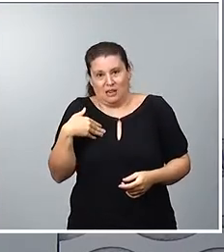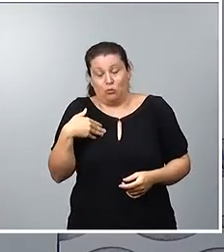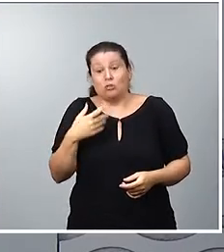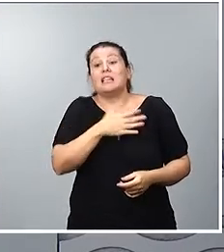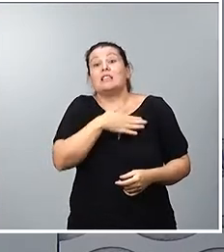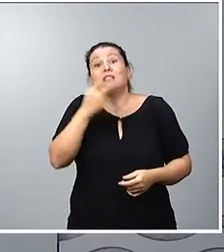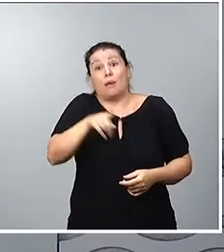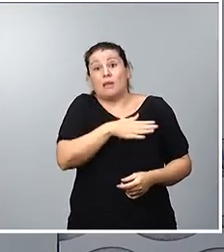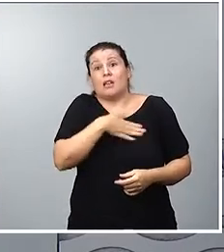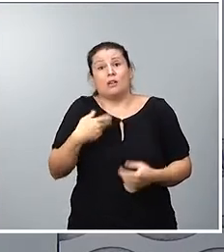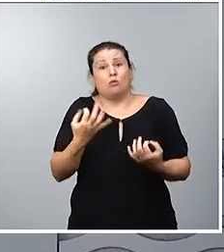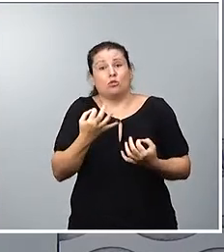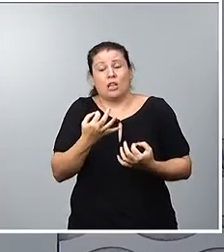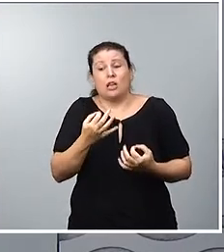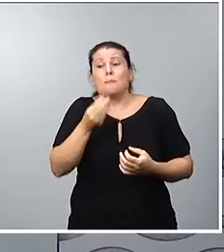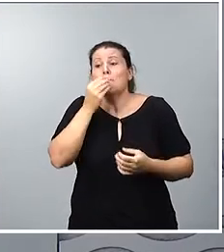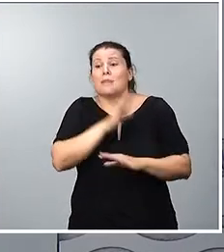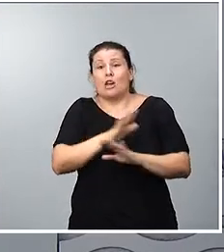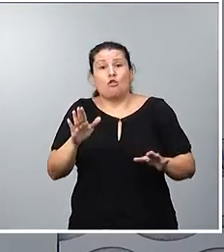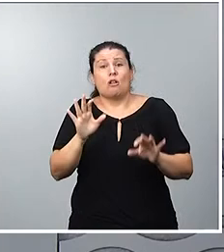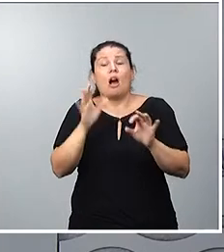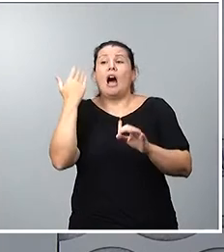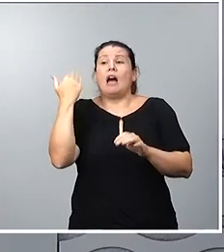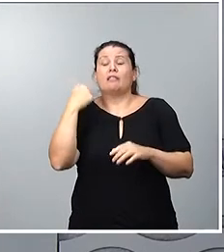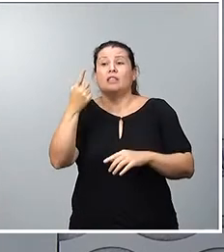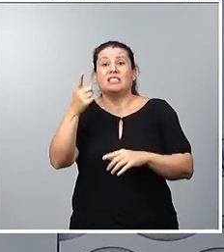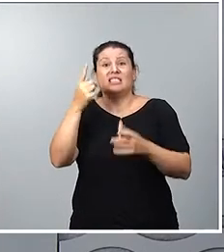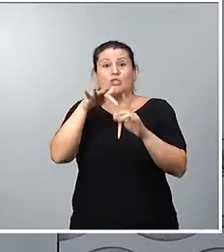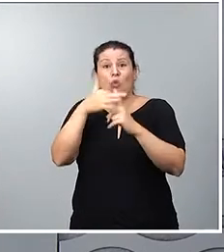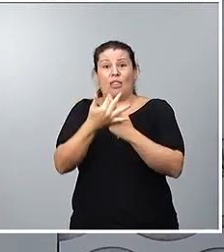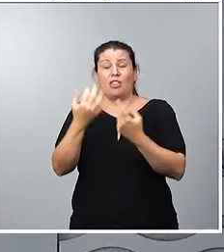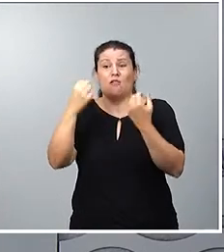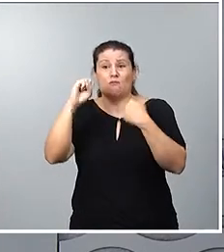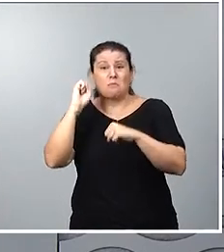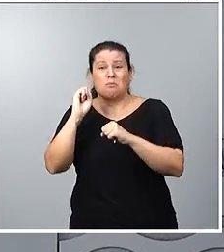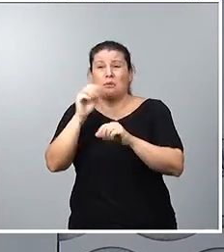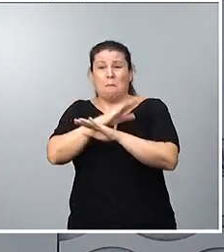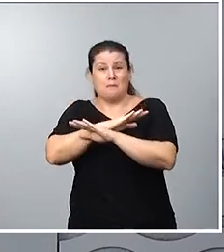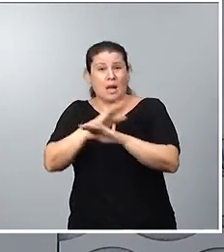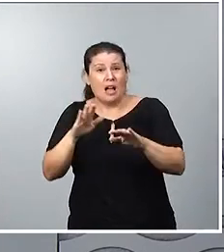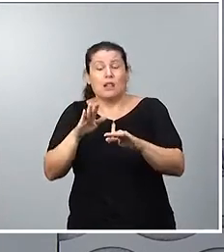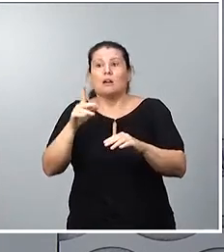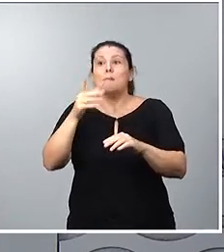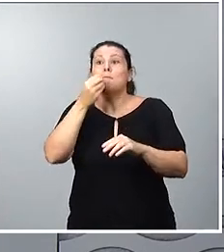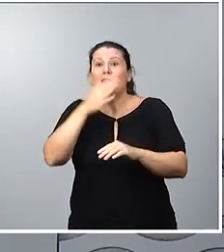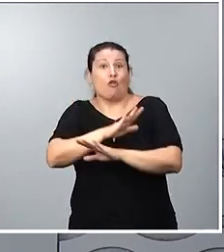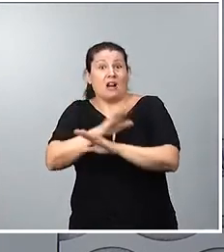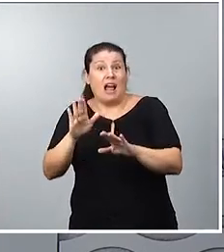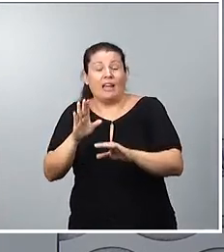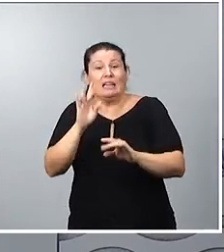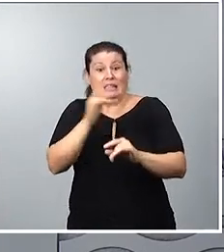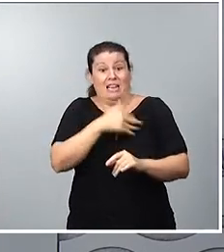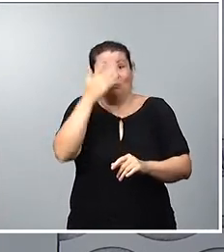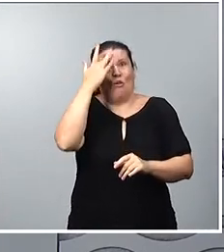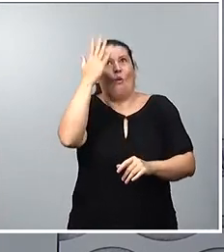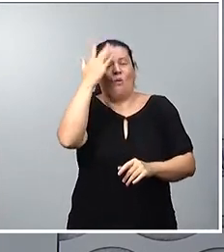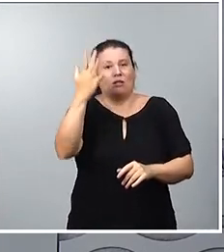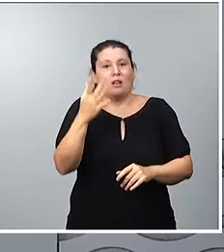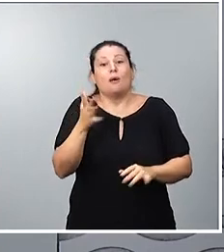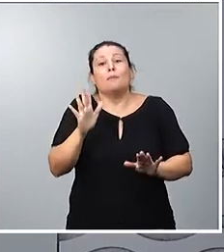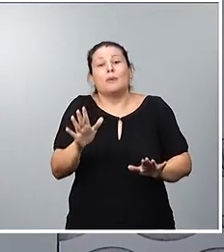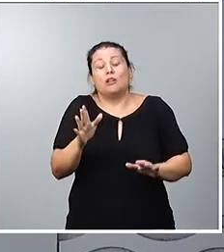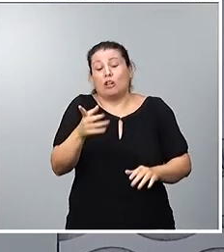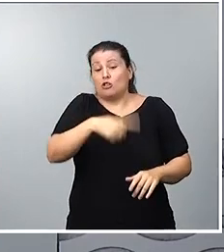hubiera producido los hechos que nos han traído hasta aquí. Pero yo quiero poner en valor y, en fin, pretendo convencerles